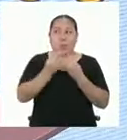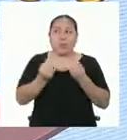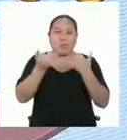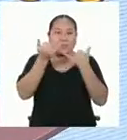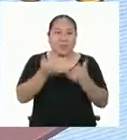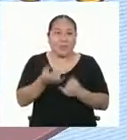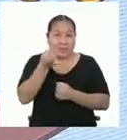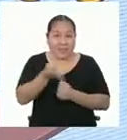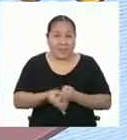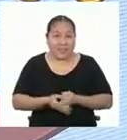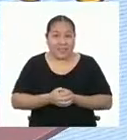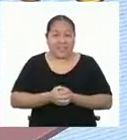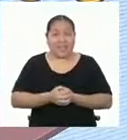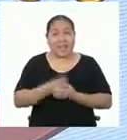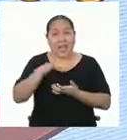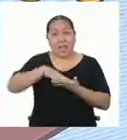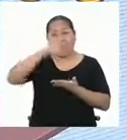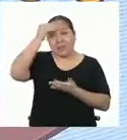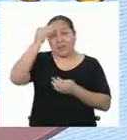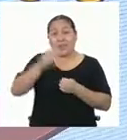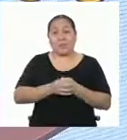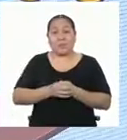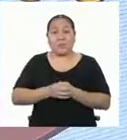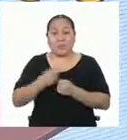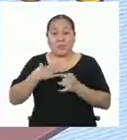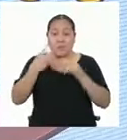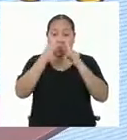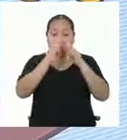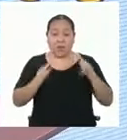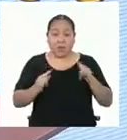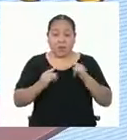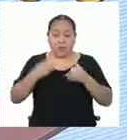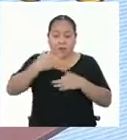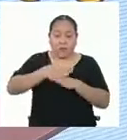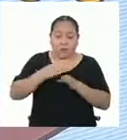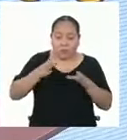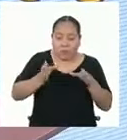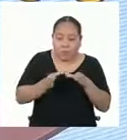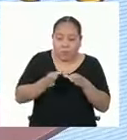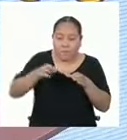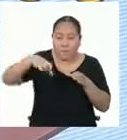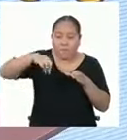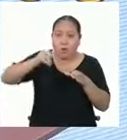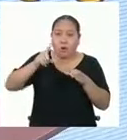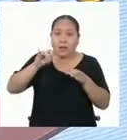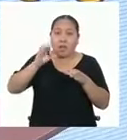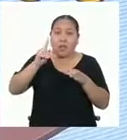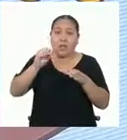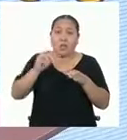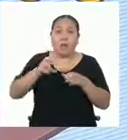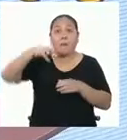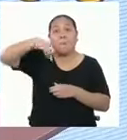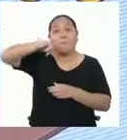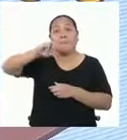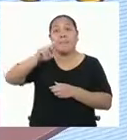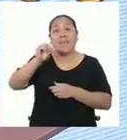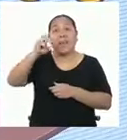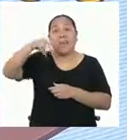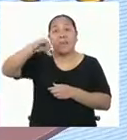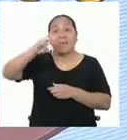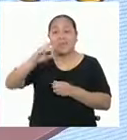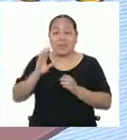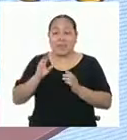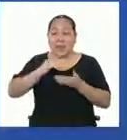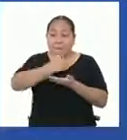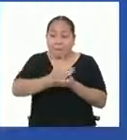hoy, ¿no? Aprendimos que mi carpa tiene la forma de un poliedro llamado pirámide y que las partes de la